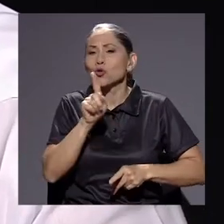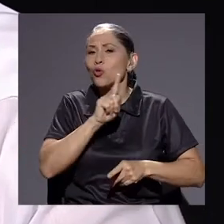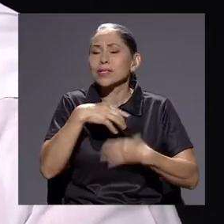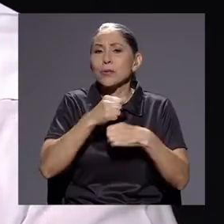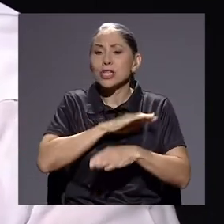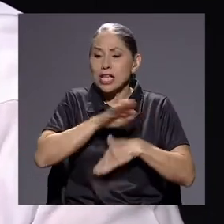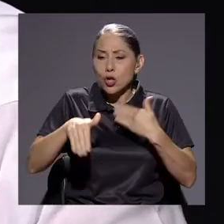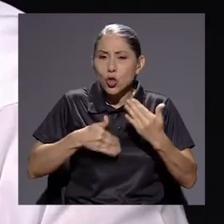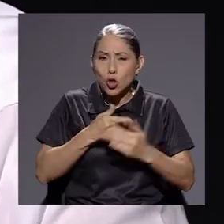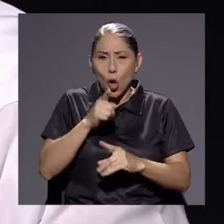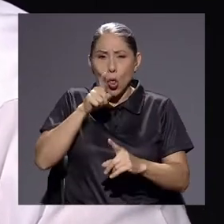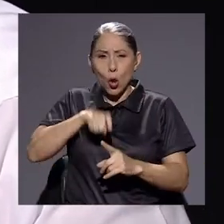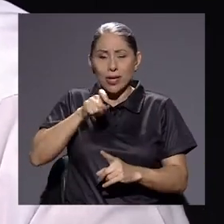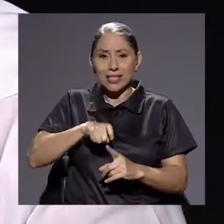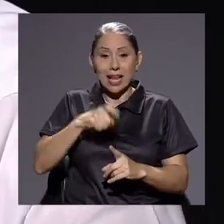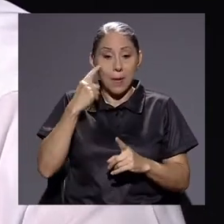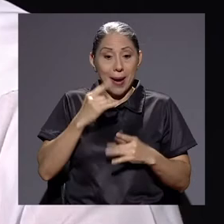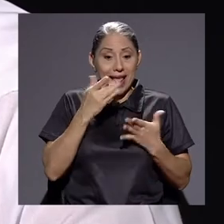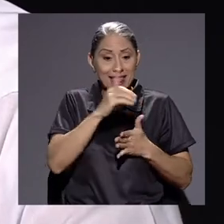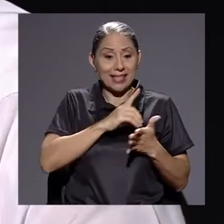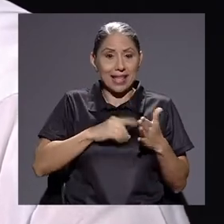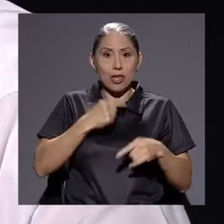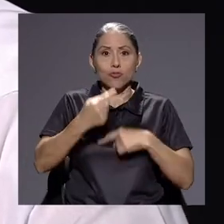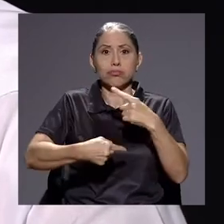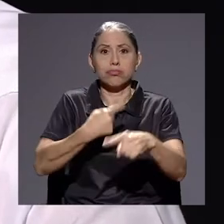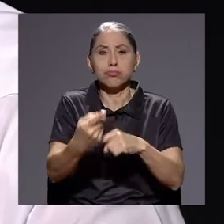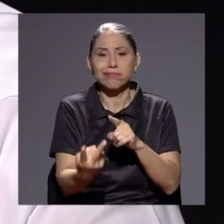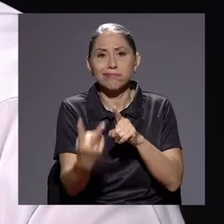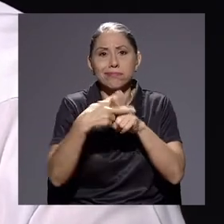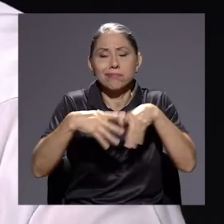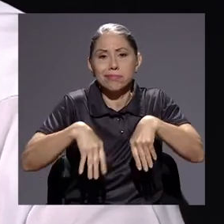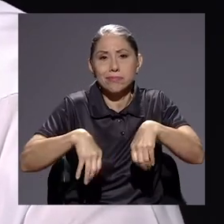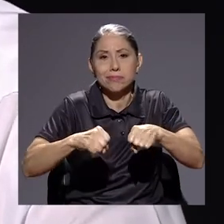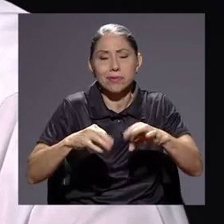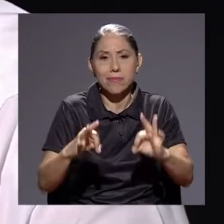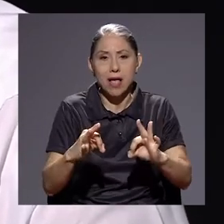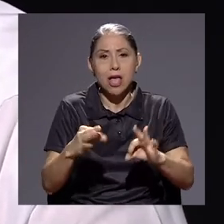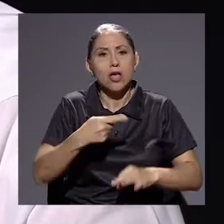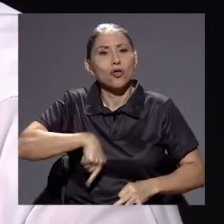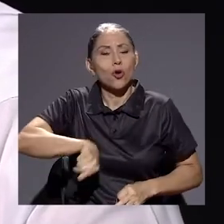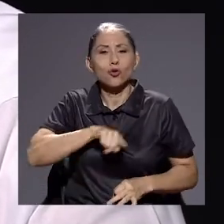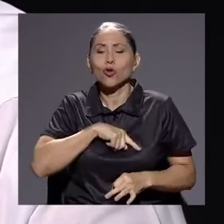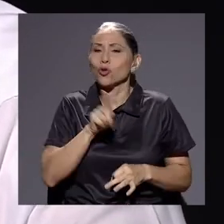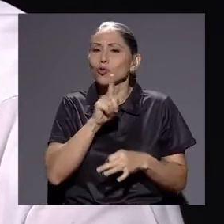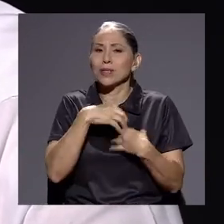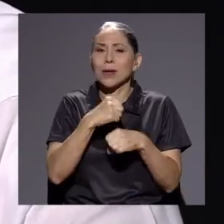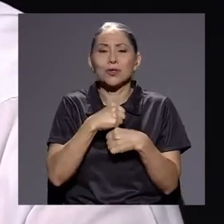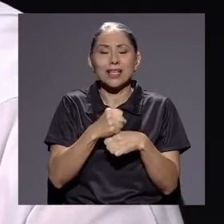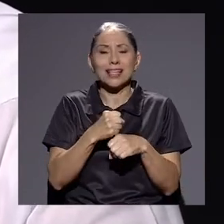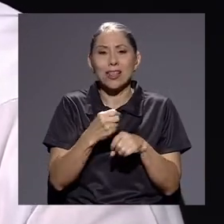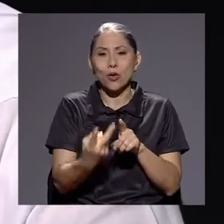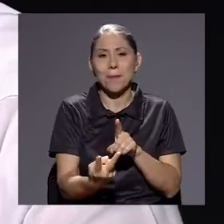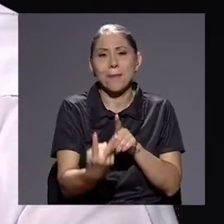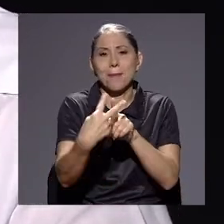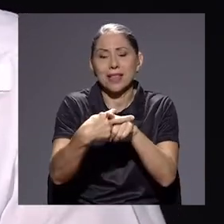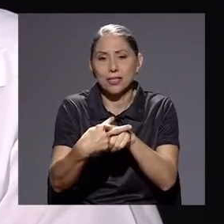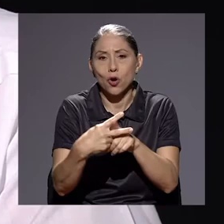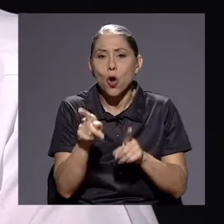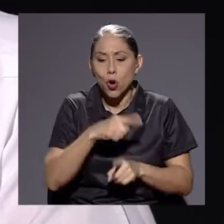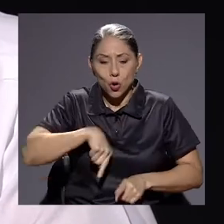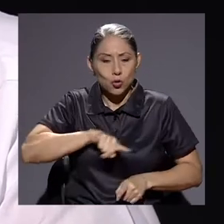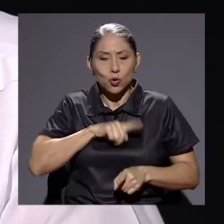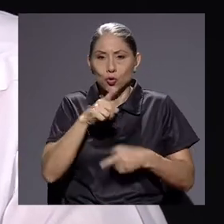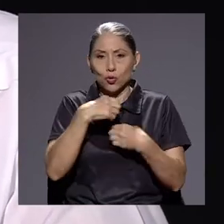todo el proceso de gestión pública de llevarlo desde el diseño hasta la implementación. No estamos haciendo ni implementación,